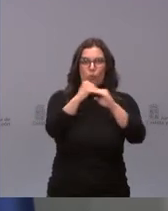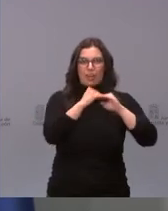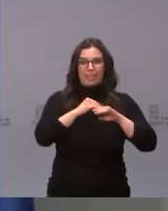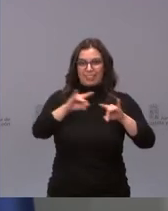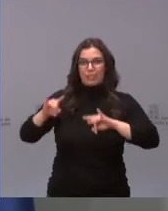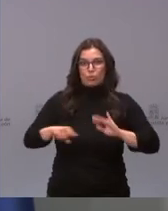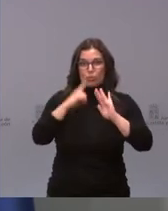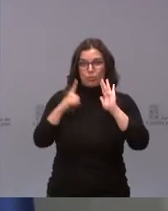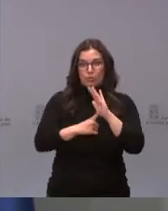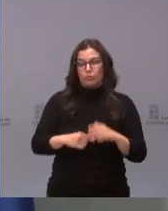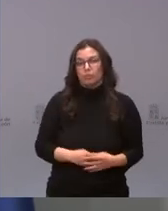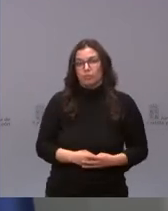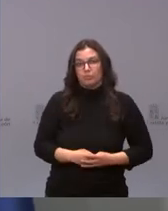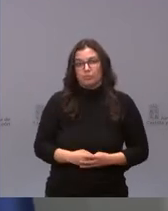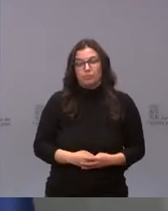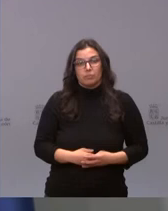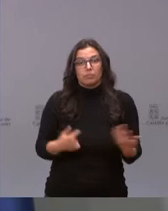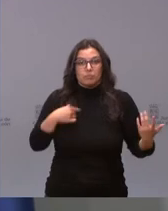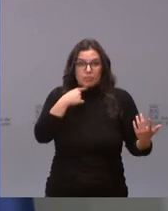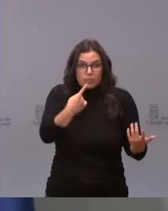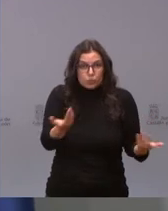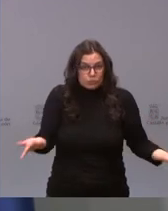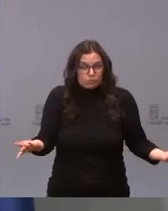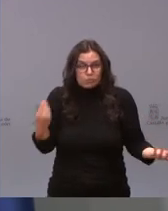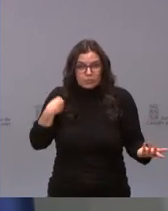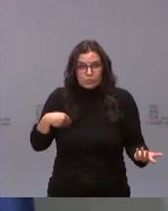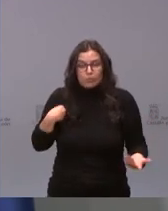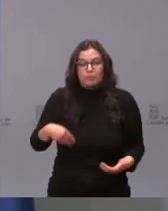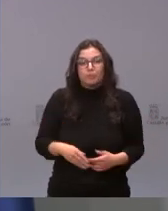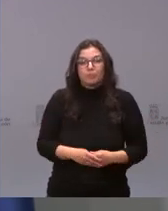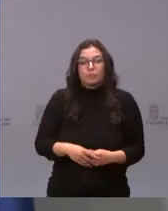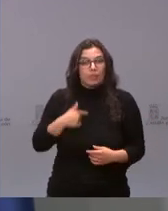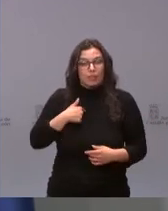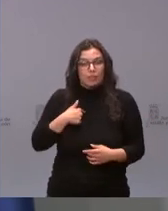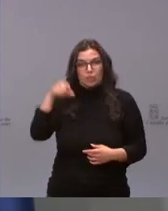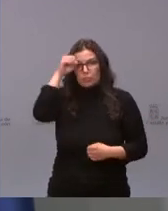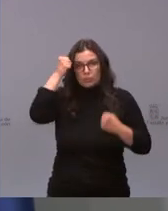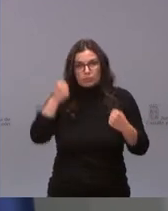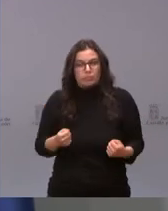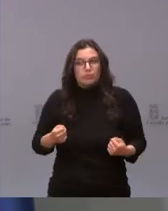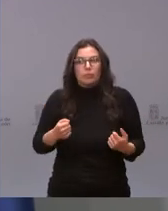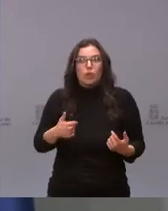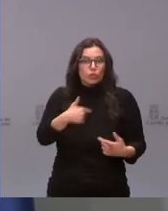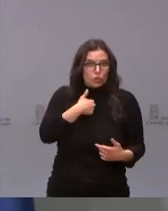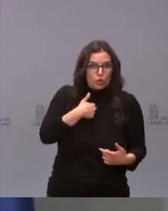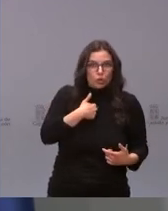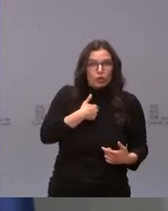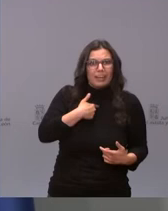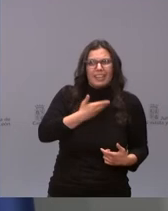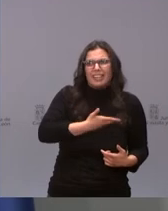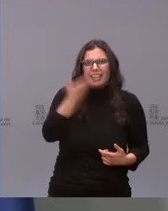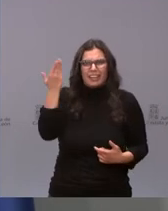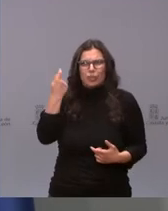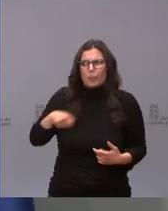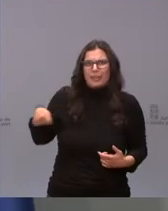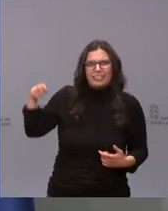territorio. Eso es lo que he dicho y eso es lo que mantengo. Y lo que mantengo yo y todos los presidentes de las